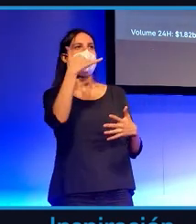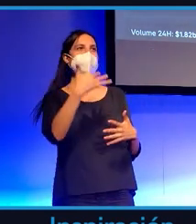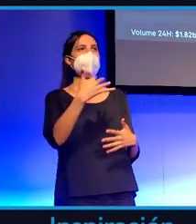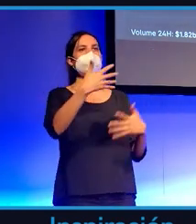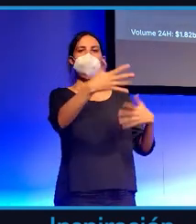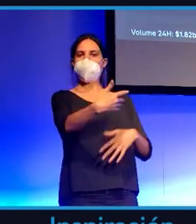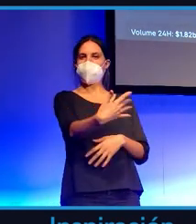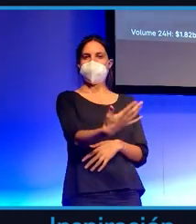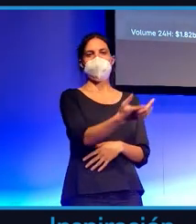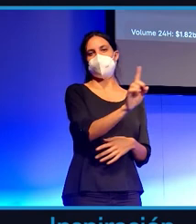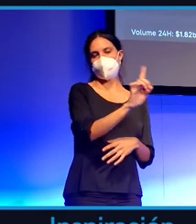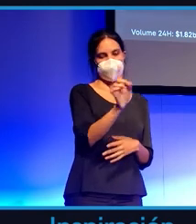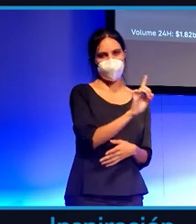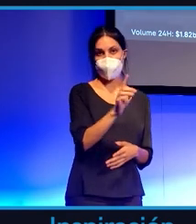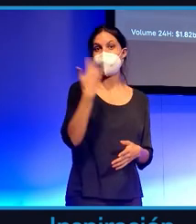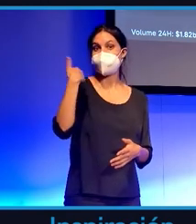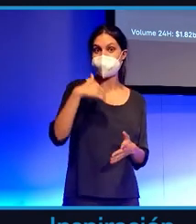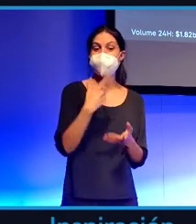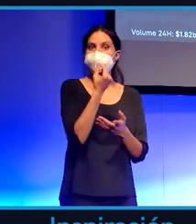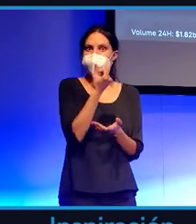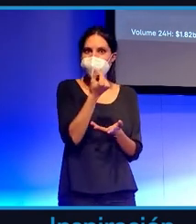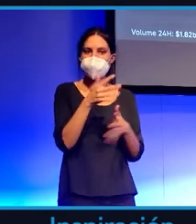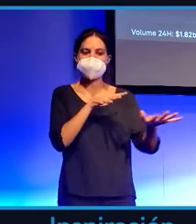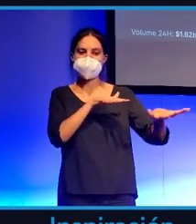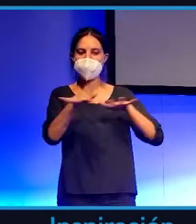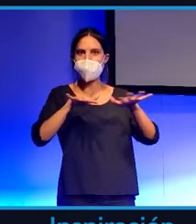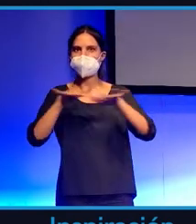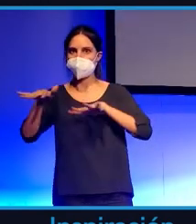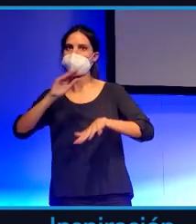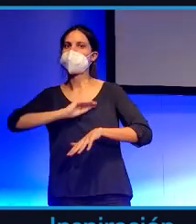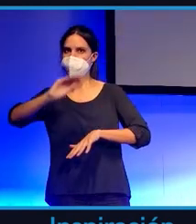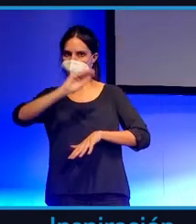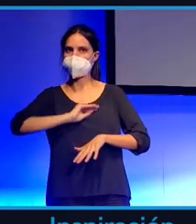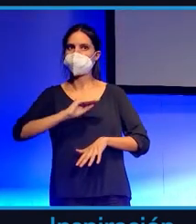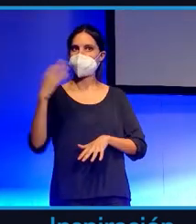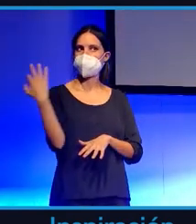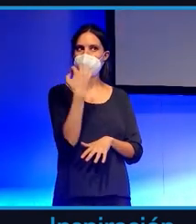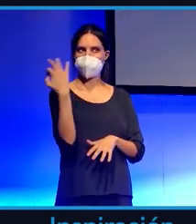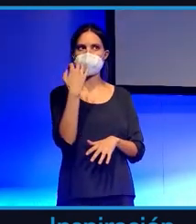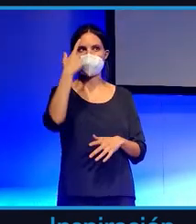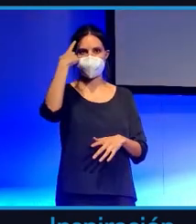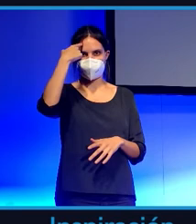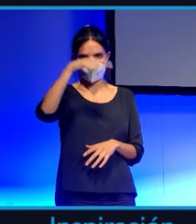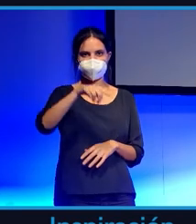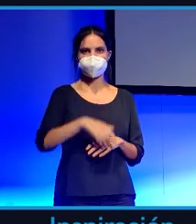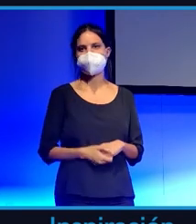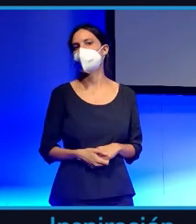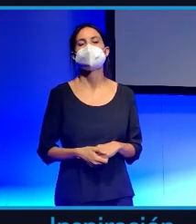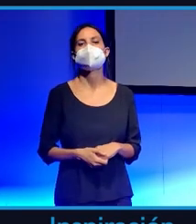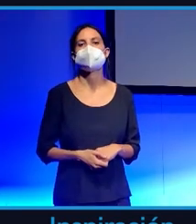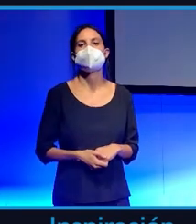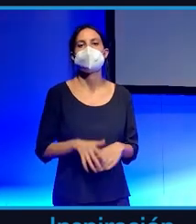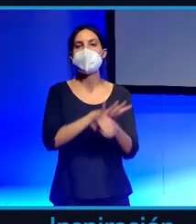Estamos hablando de que ya se está moviendo dinero y que tiene una adopción muy gorda como para tenerlo en cuenta. Otro mundo muy